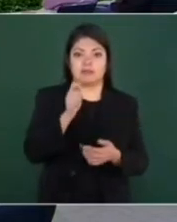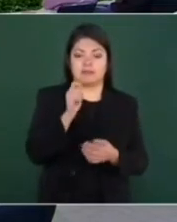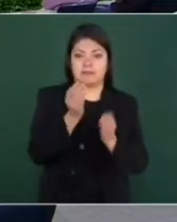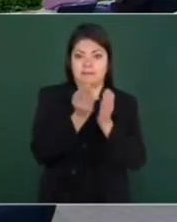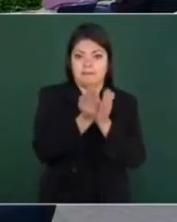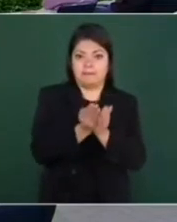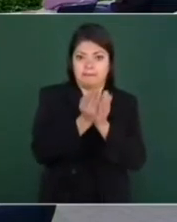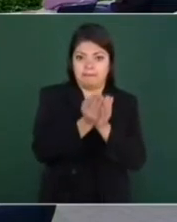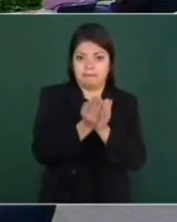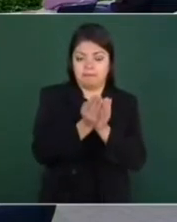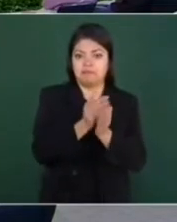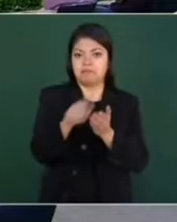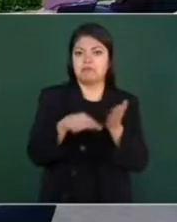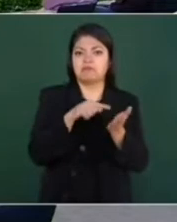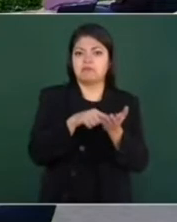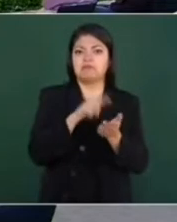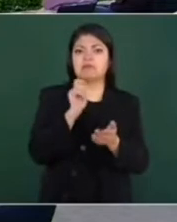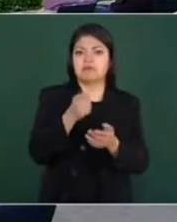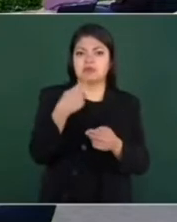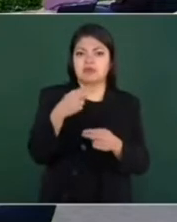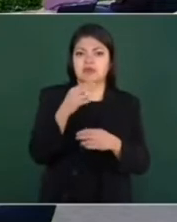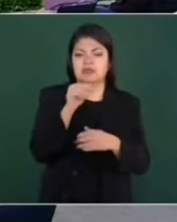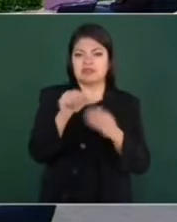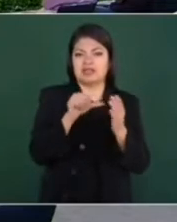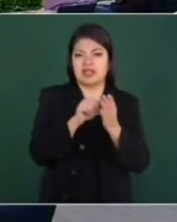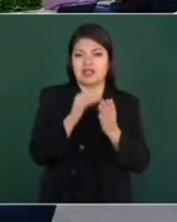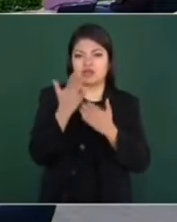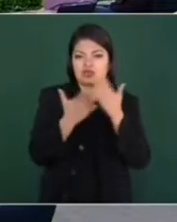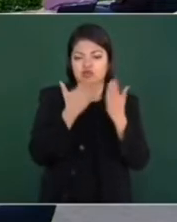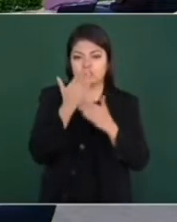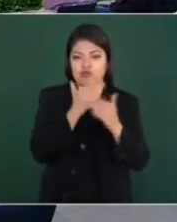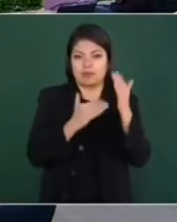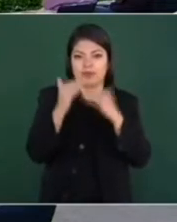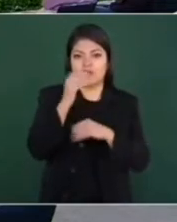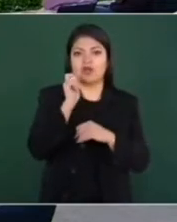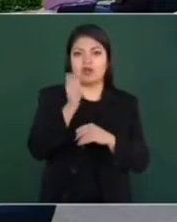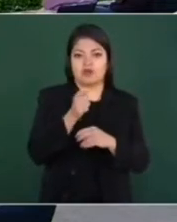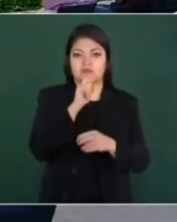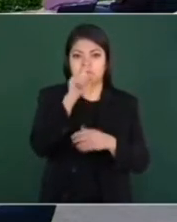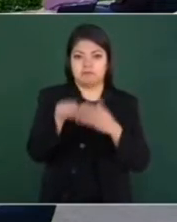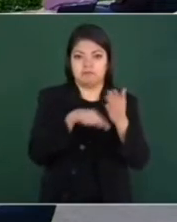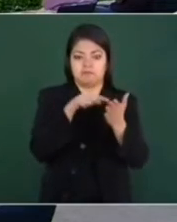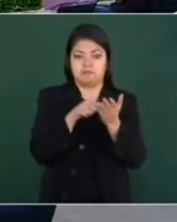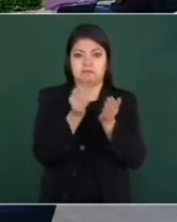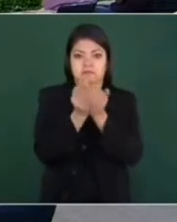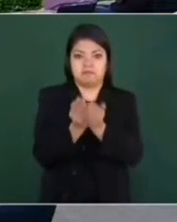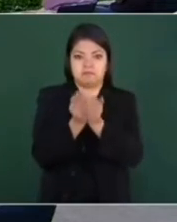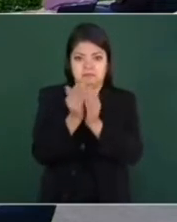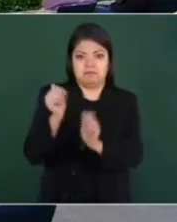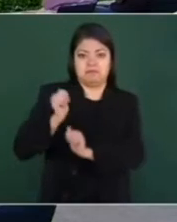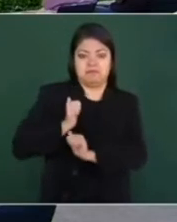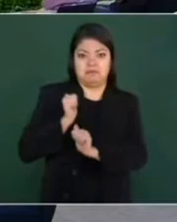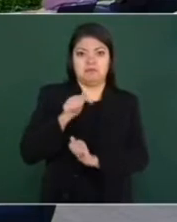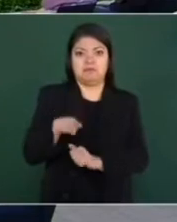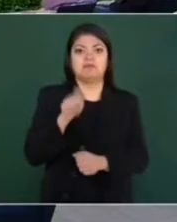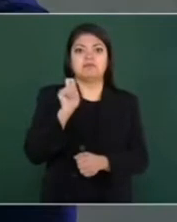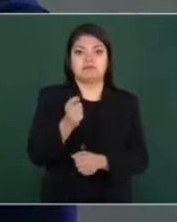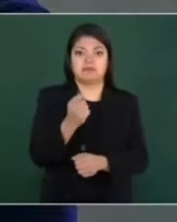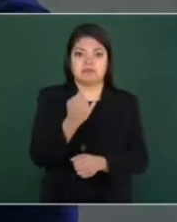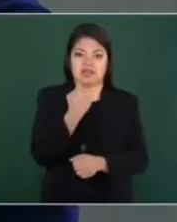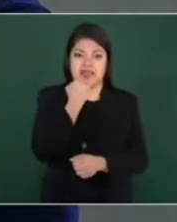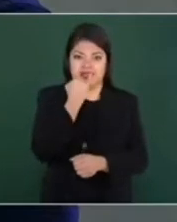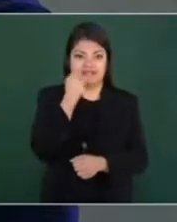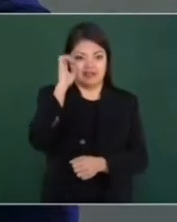el centro de estudios superiores de salud de la Secretaría de la Marina. Este estacionamiento ha estado funcionando como